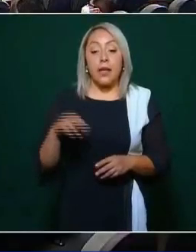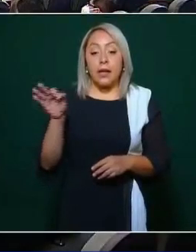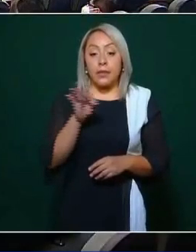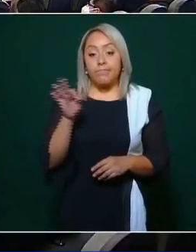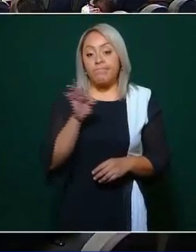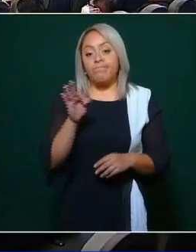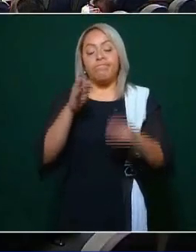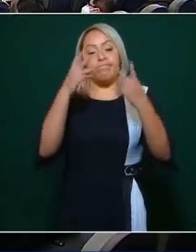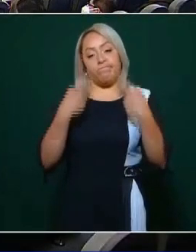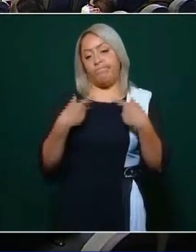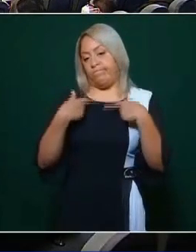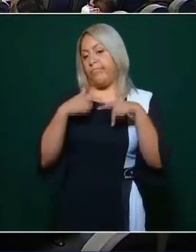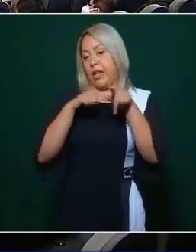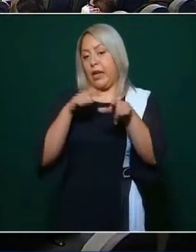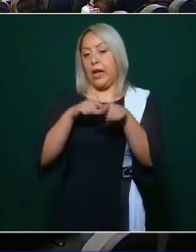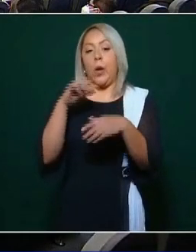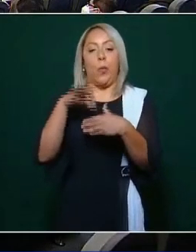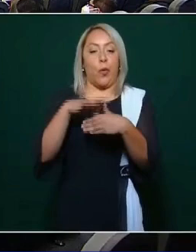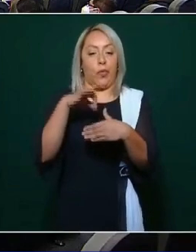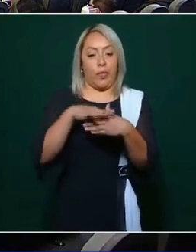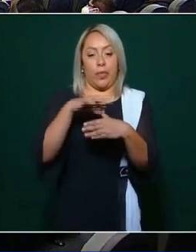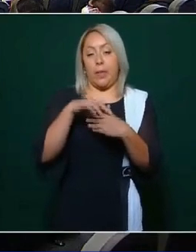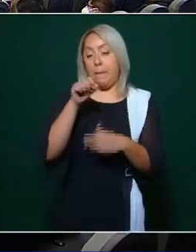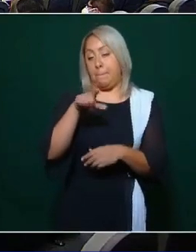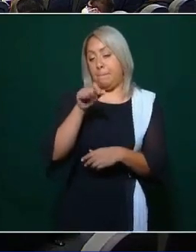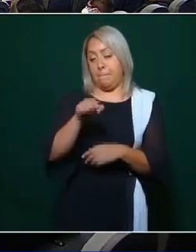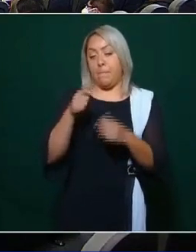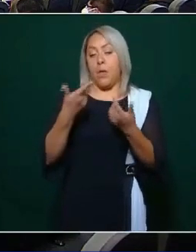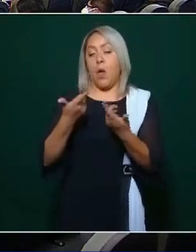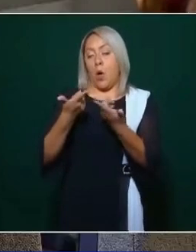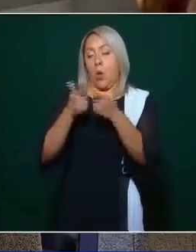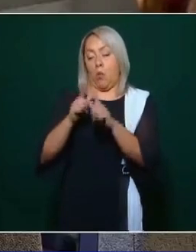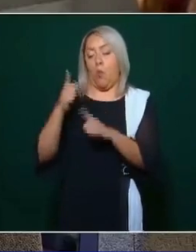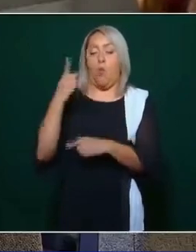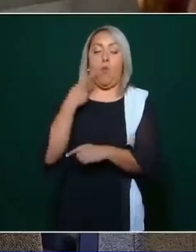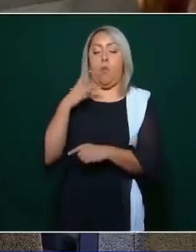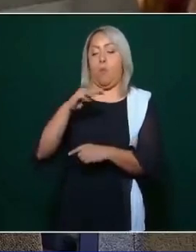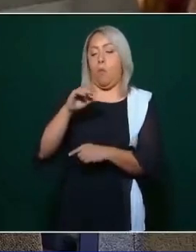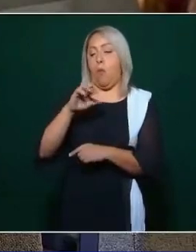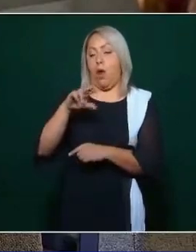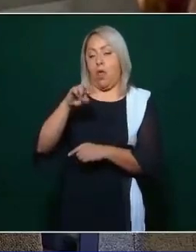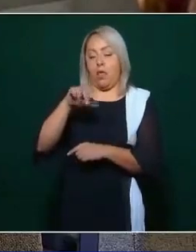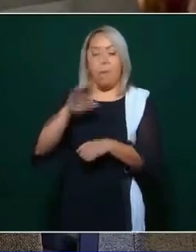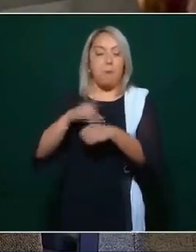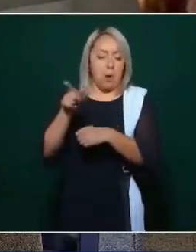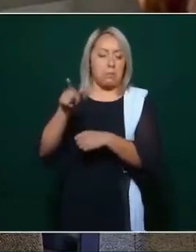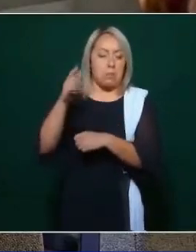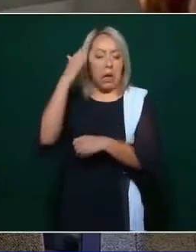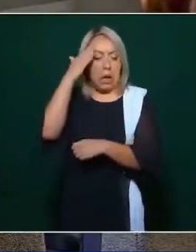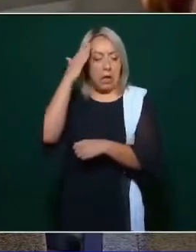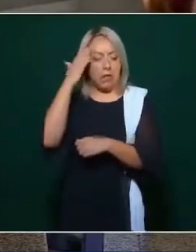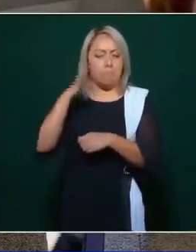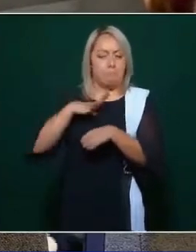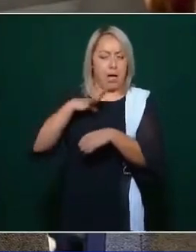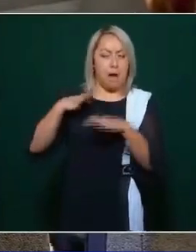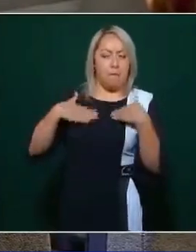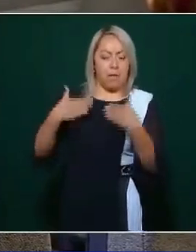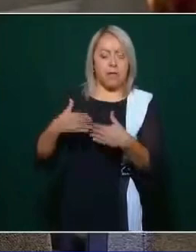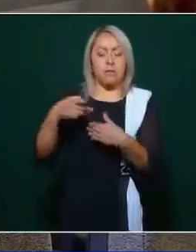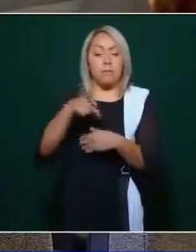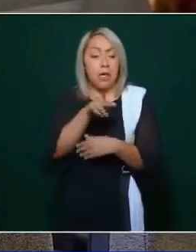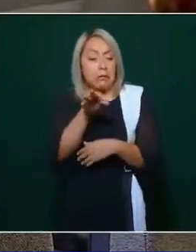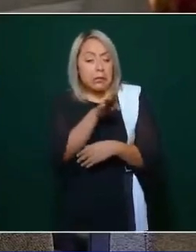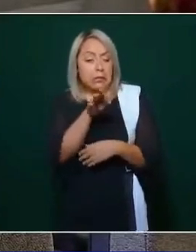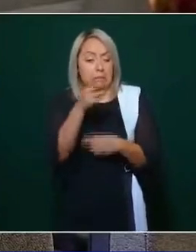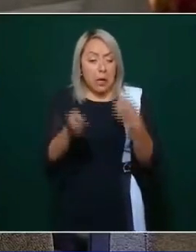llevado a buen puerto la transformación del país. Por eso me gustaría saber y conocer cuál es su pensamiento al respecto de esta inconformidad que